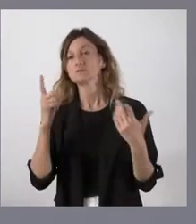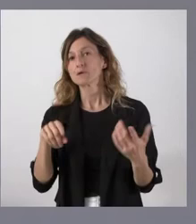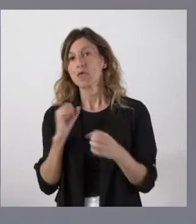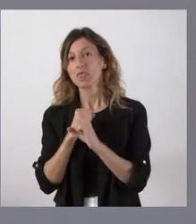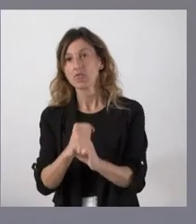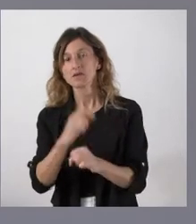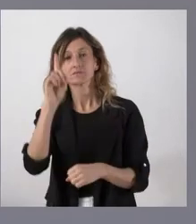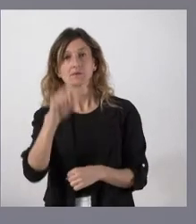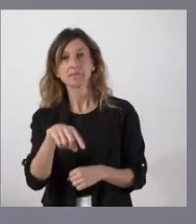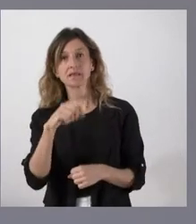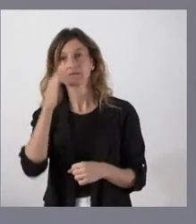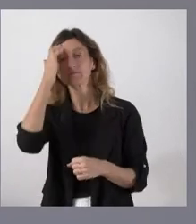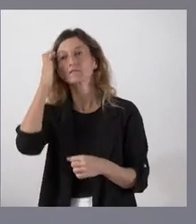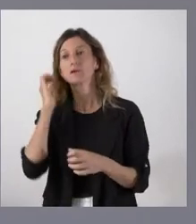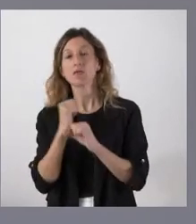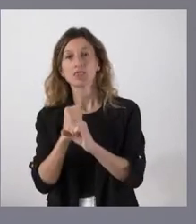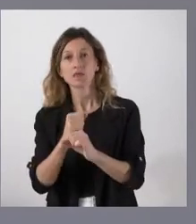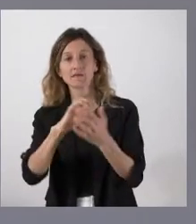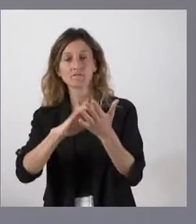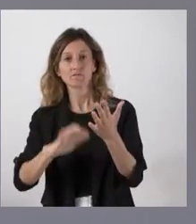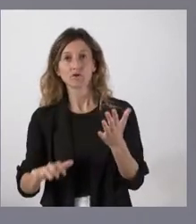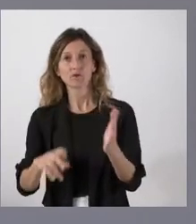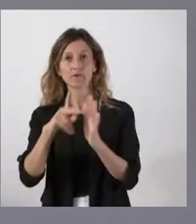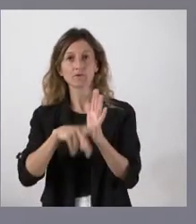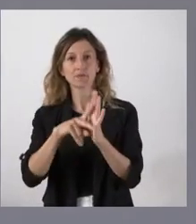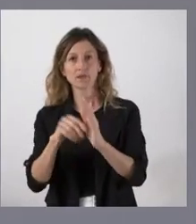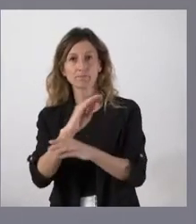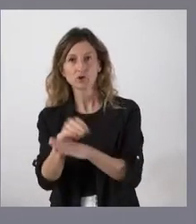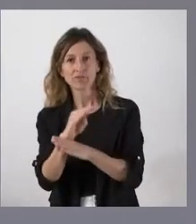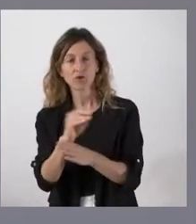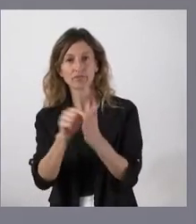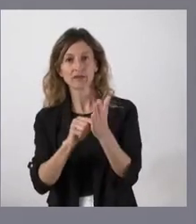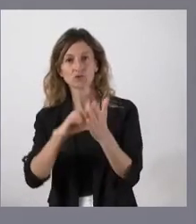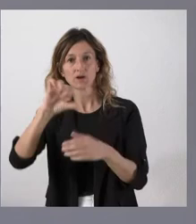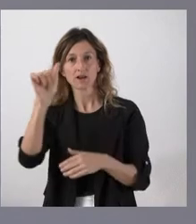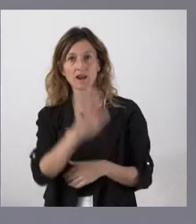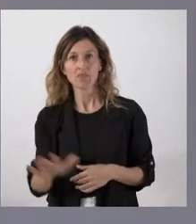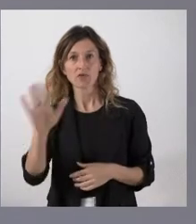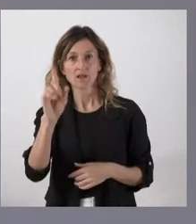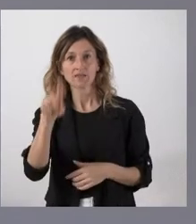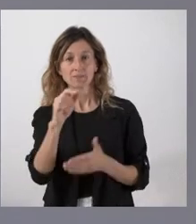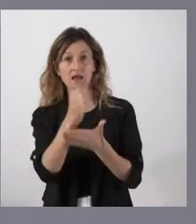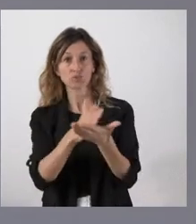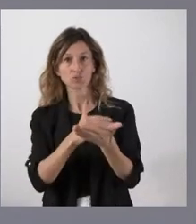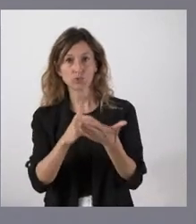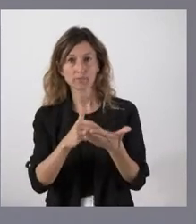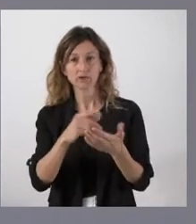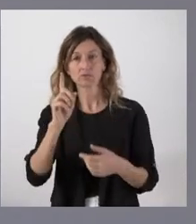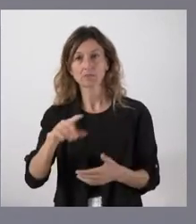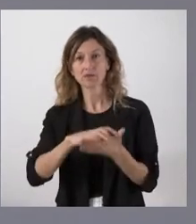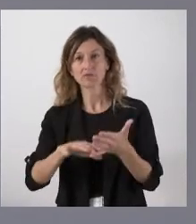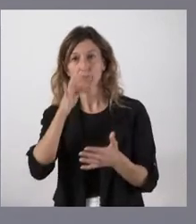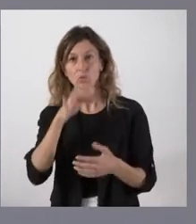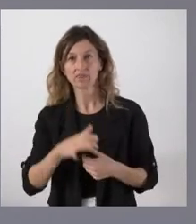sujetos a la normativa y al informe de protección de datos a nivel nacional y a nivel autonómico y aparte de los propios informes